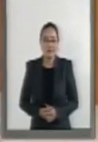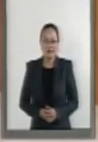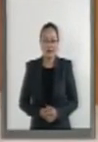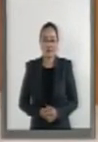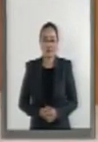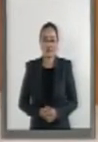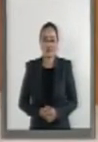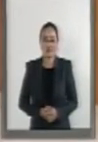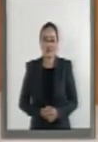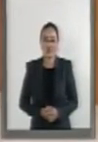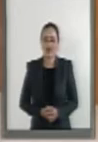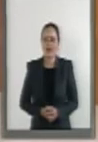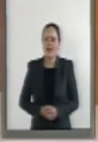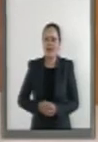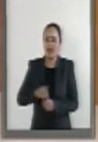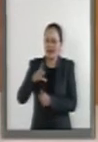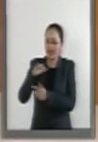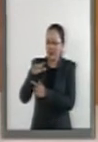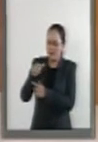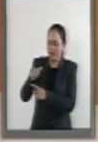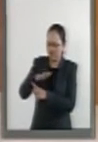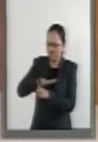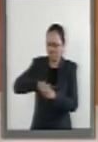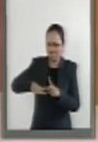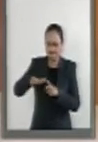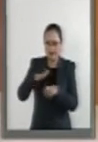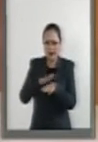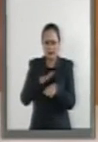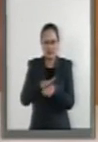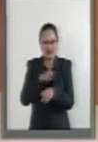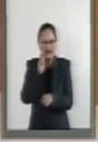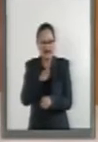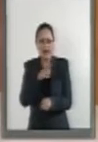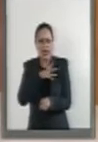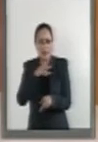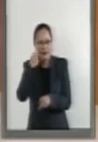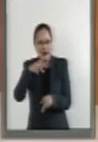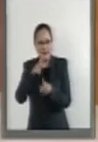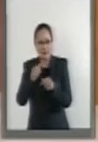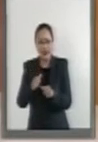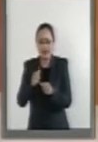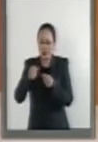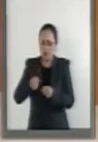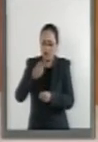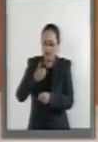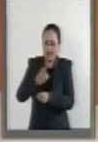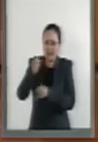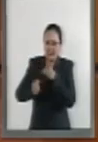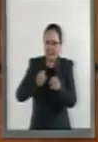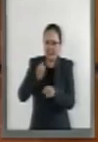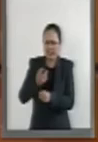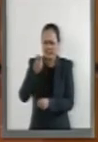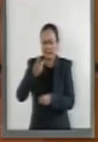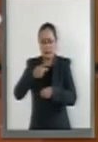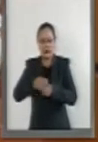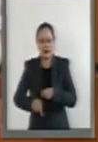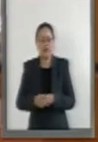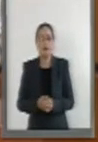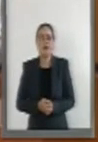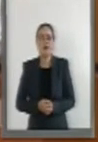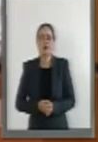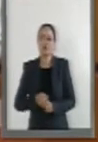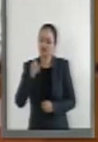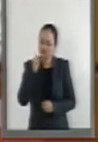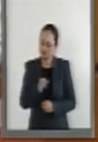El cambio climático es una de las principales amenazas a la paz y la seguridad internacional en el siglo XXI. Constituye,